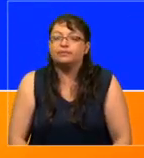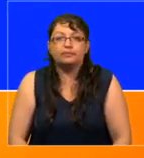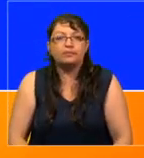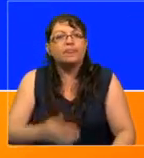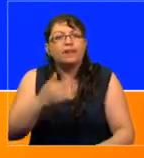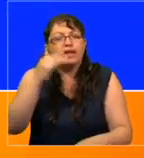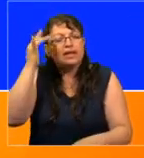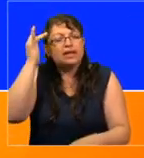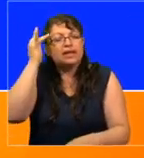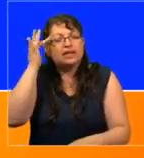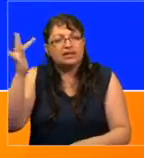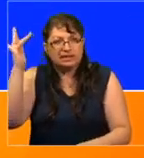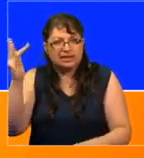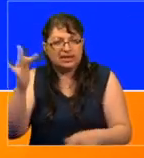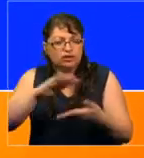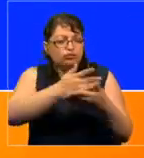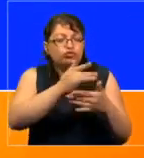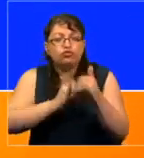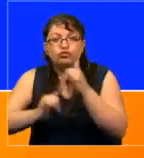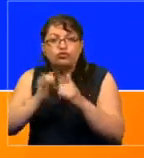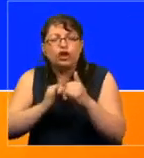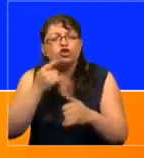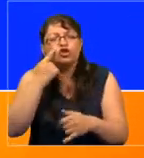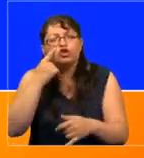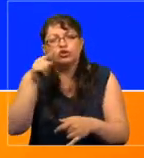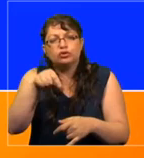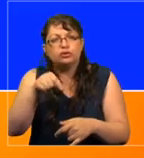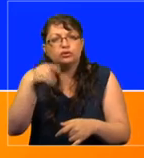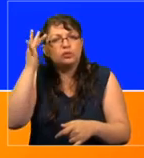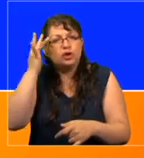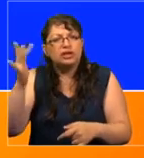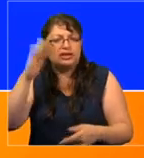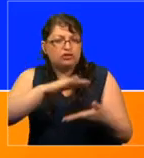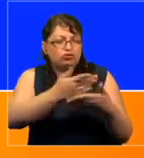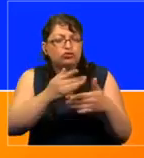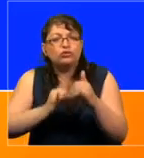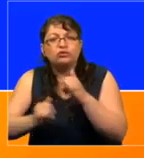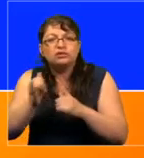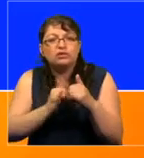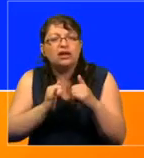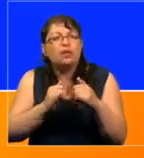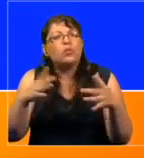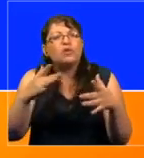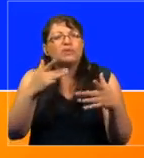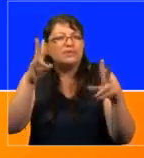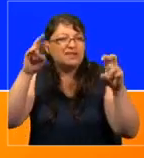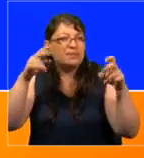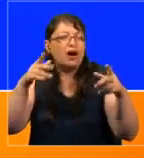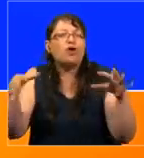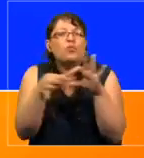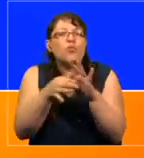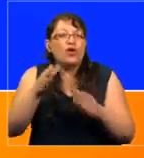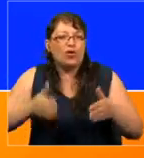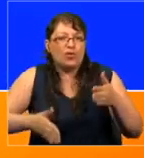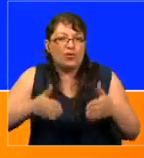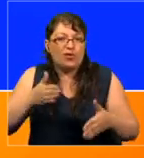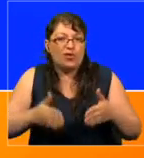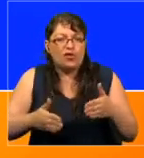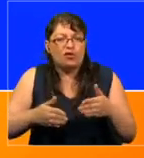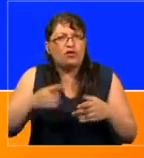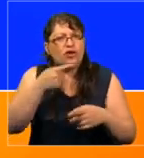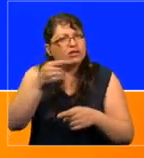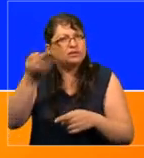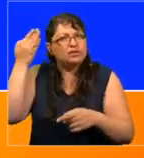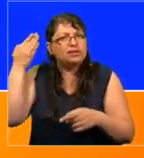Inteligencia artificial. Conocemos la inteligencia artificial muchísimo por los robots. La semana pasada en el